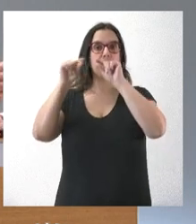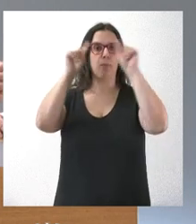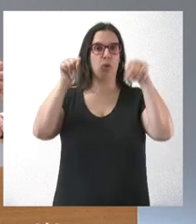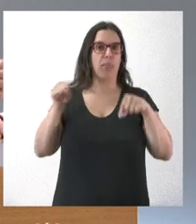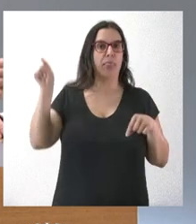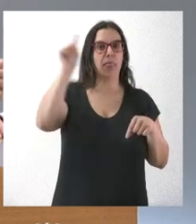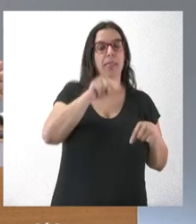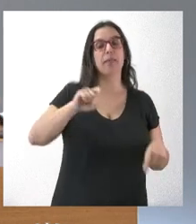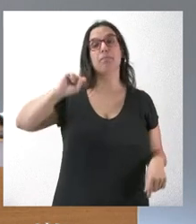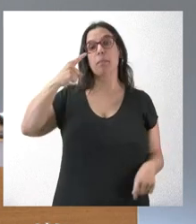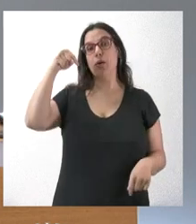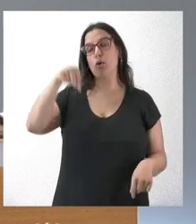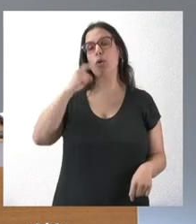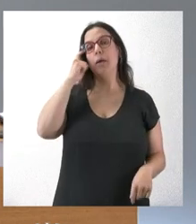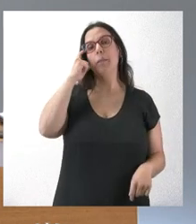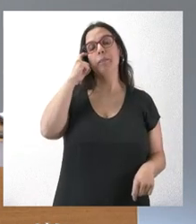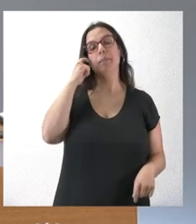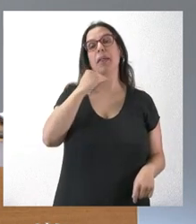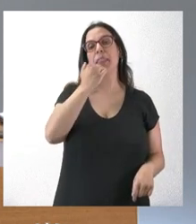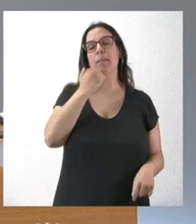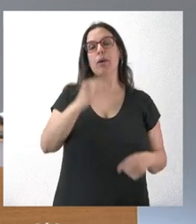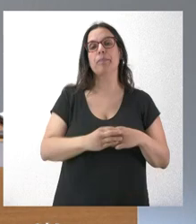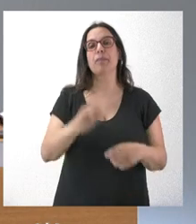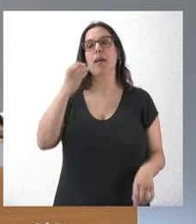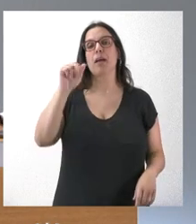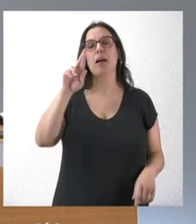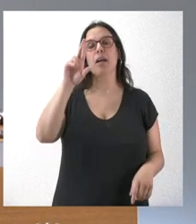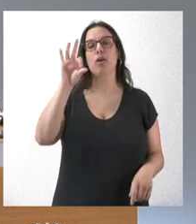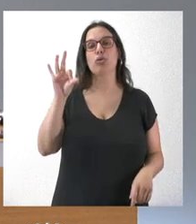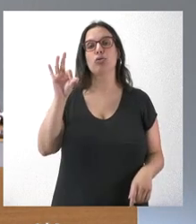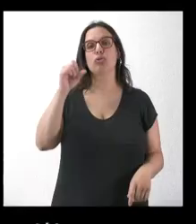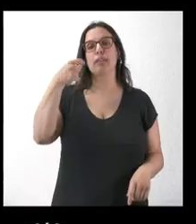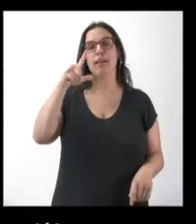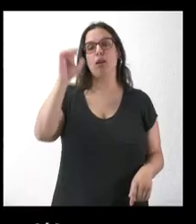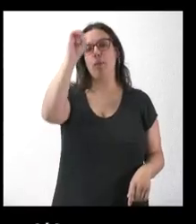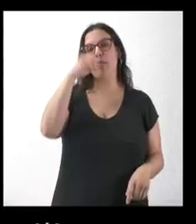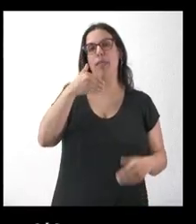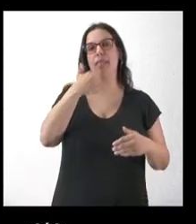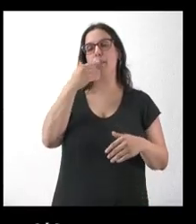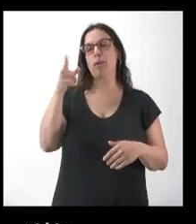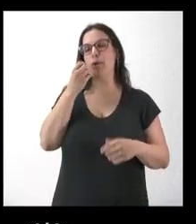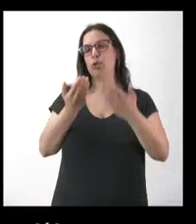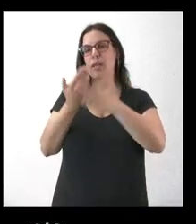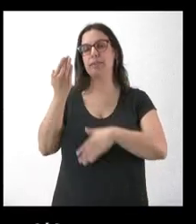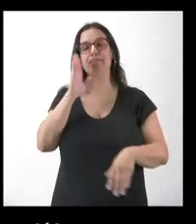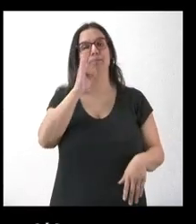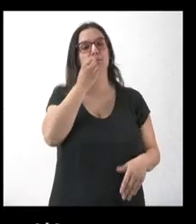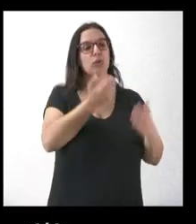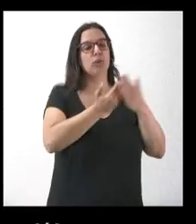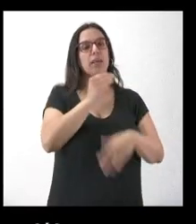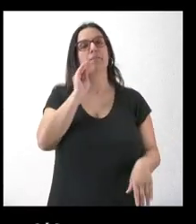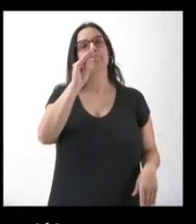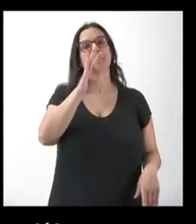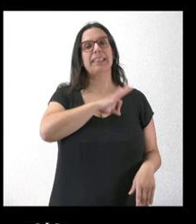Hoy lo vamos a iniciar en Zamora. Carlos Gil, de La Opinión, buenos días. Hola, buenos días. Para el señor